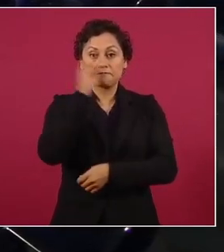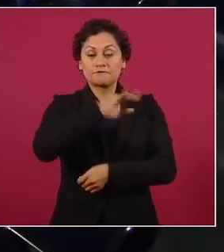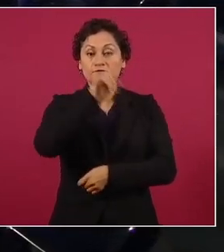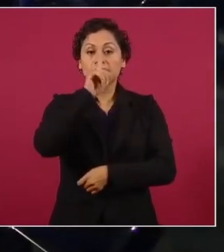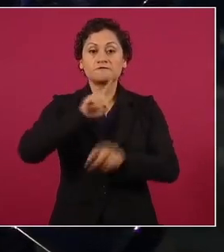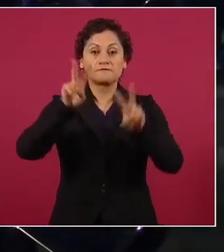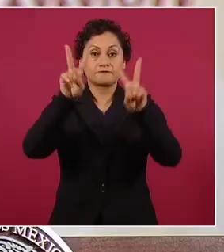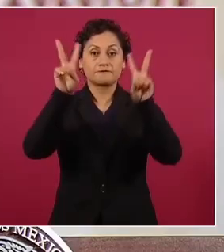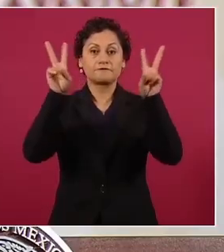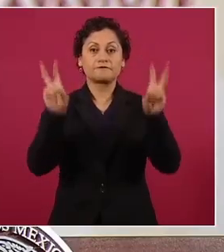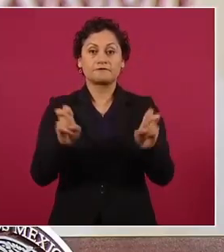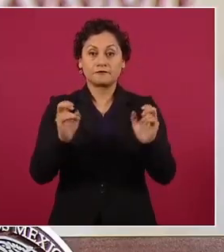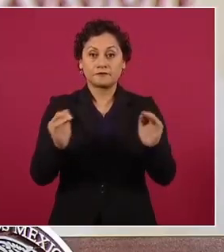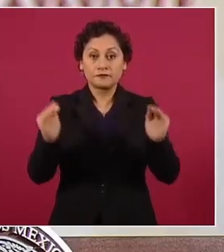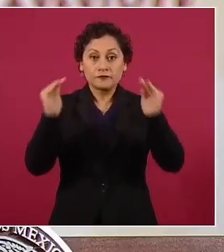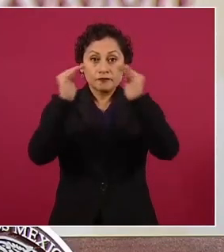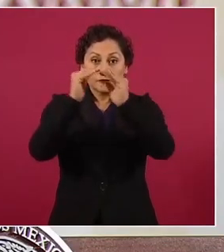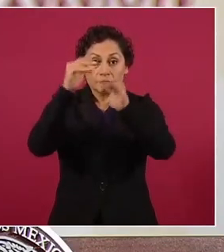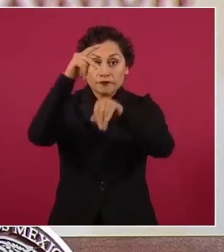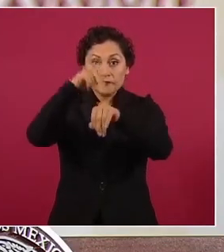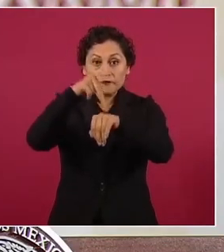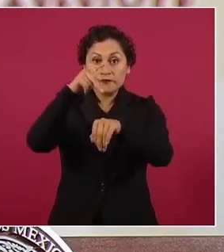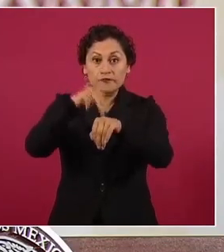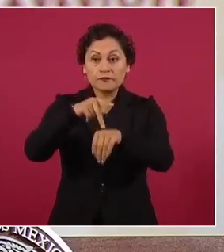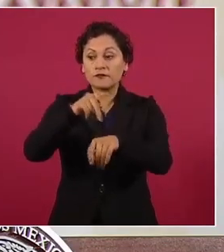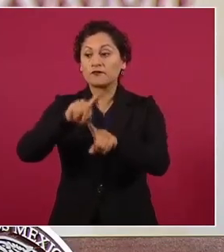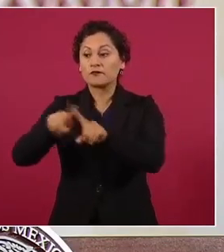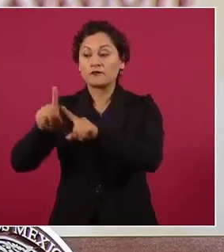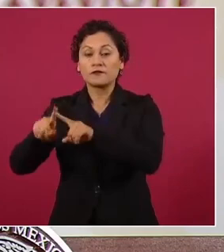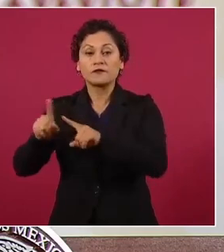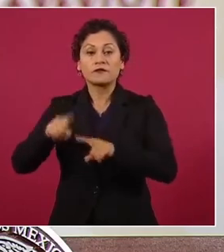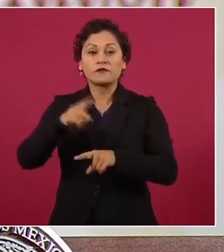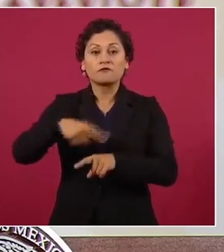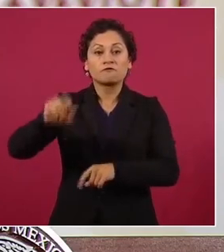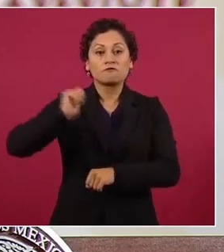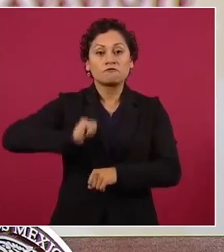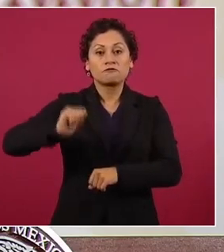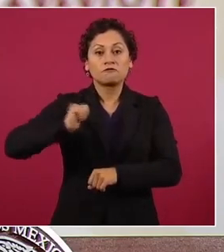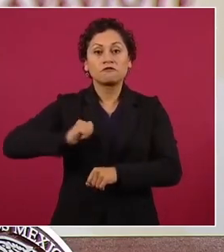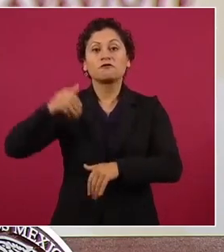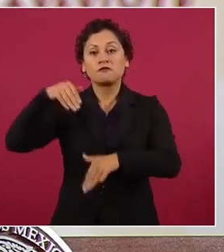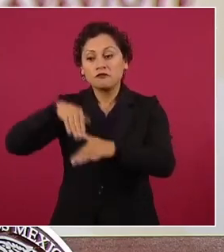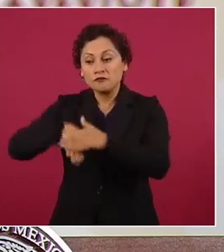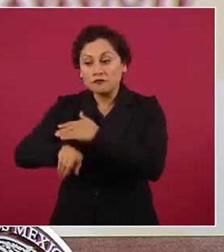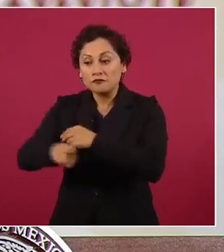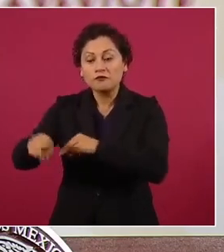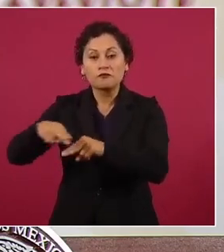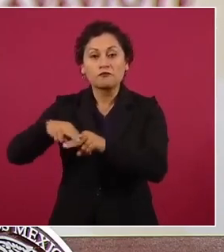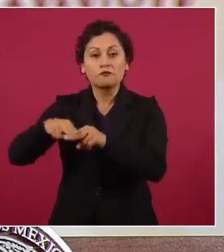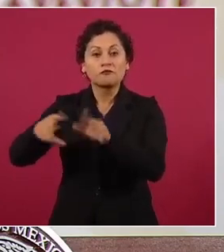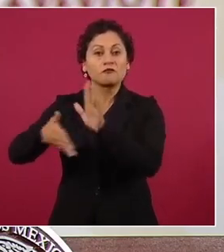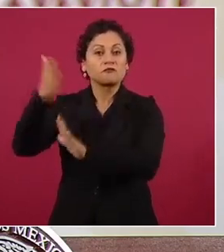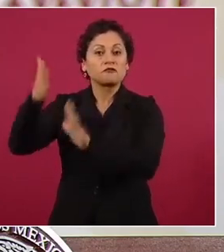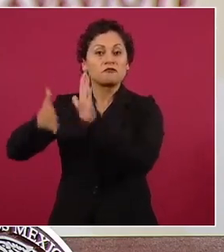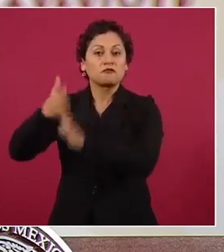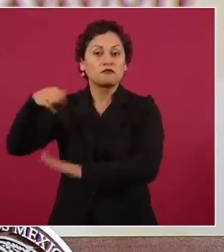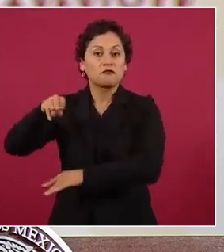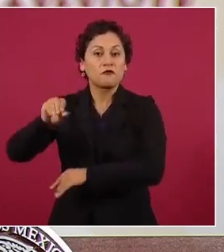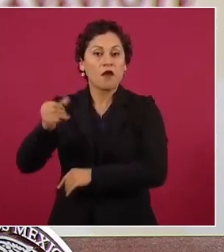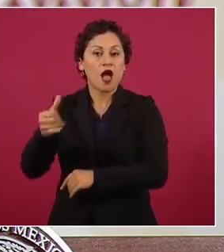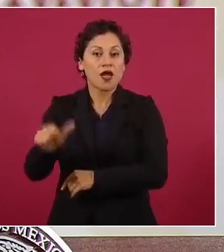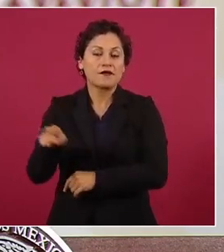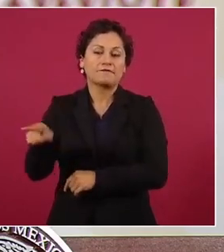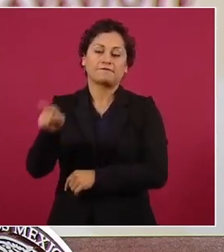Cavernas y vestigios arqueológicos bajo Tren Maya. Falso. Primero, el periódico